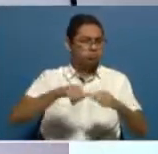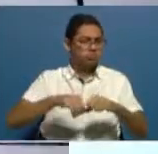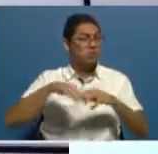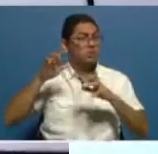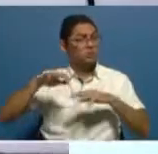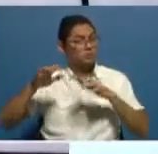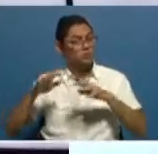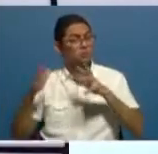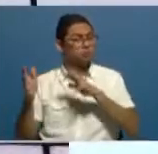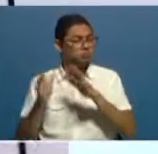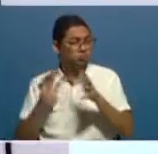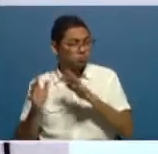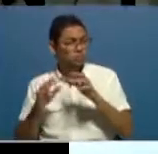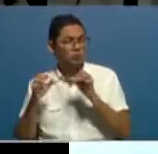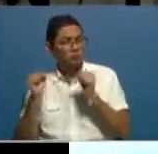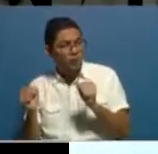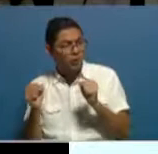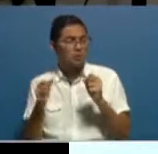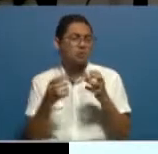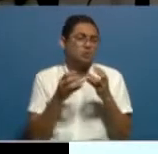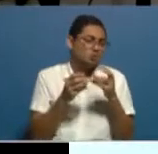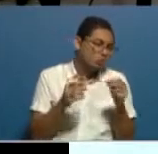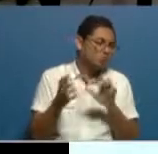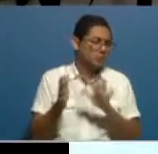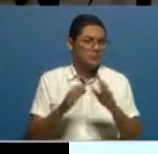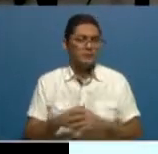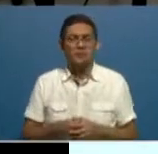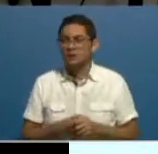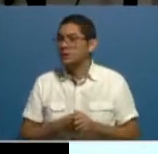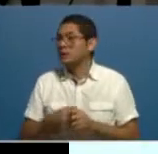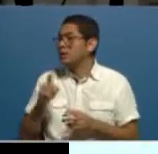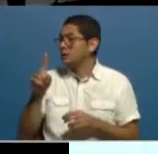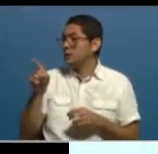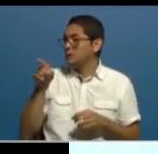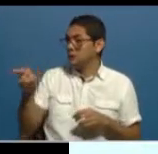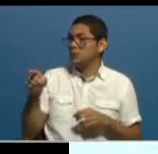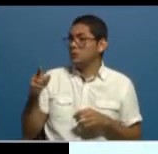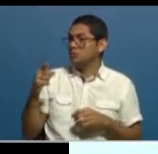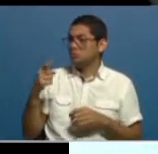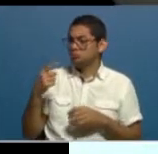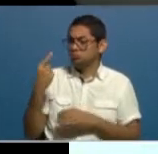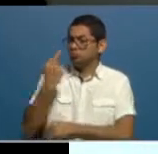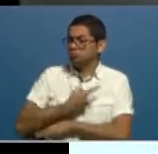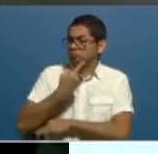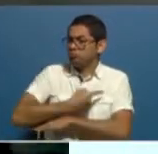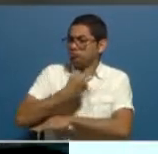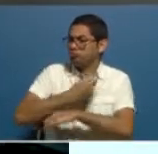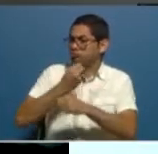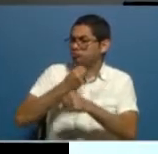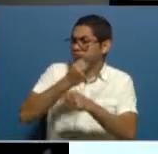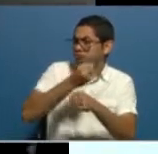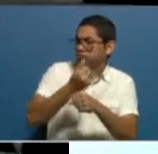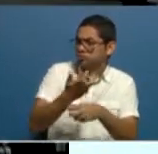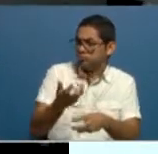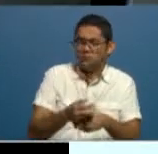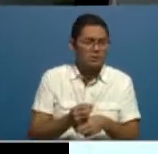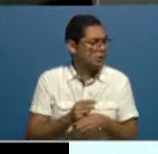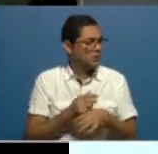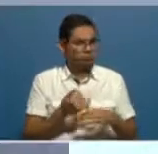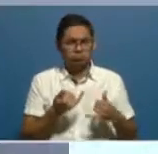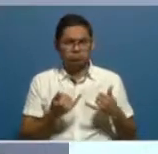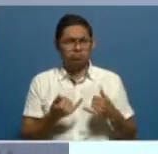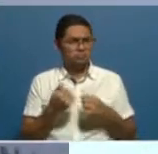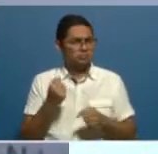entre ligeras a moderadas con actividades eléctricas. ¿Ustedes van a estar presentes desde qué día hasta cuál día? Nosotros vamos, nosotros estamos